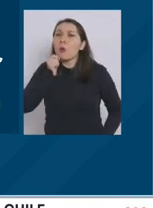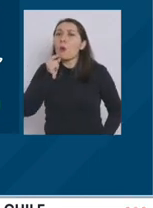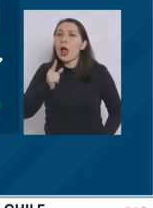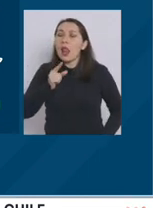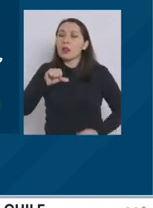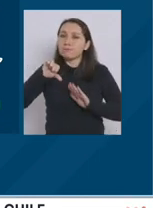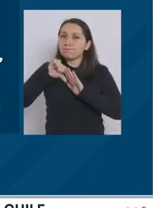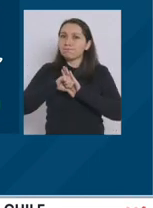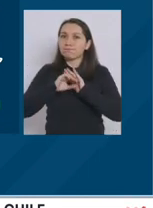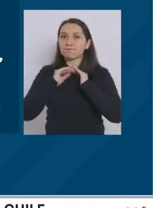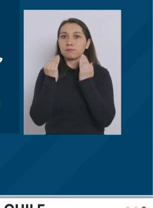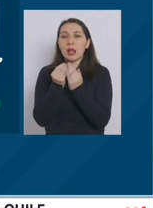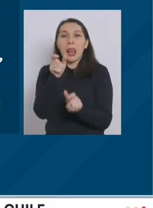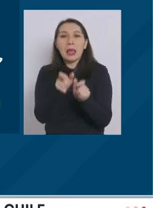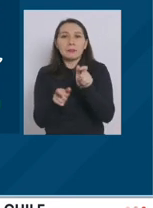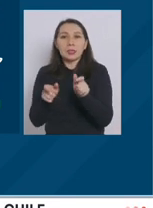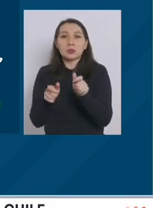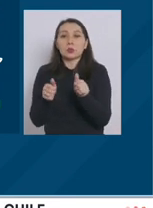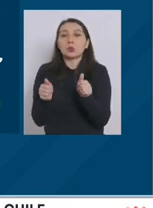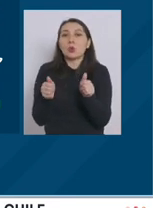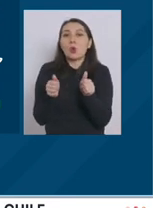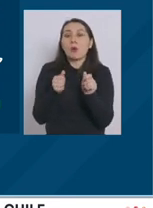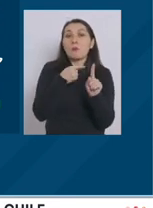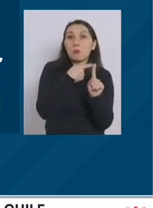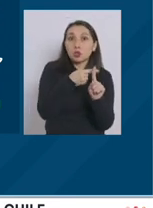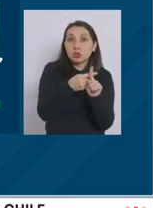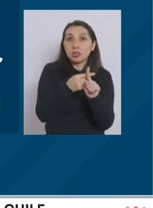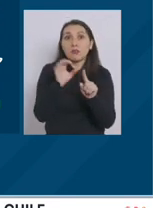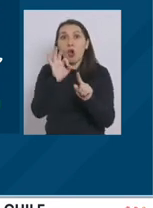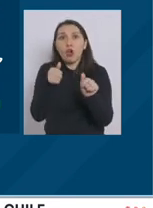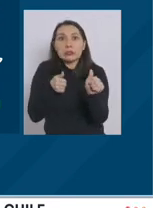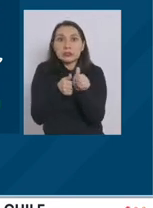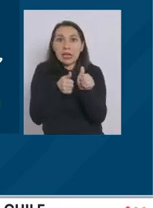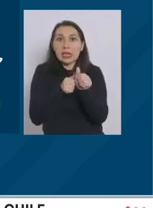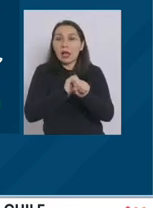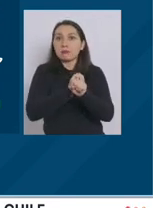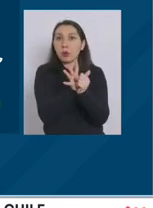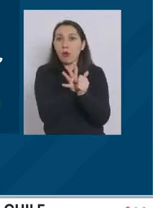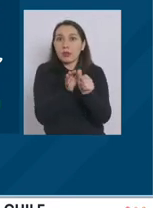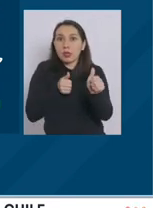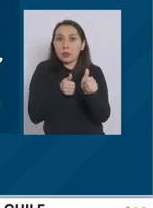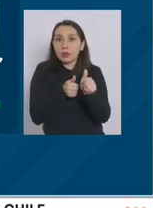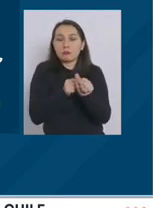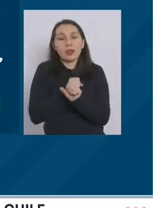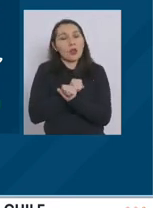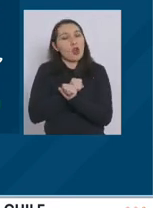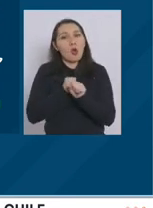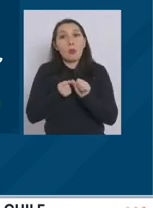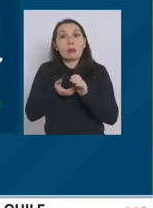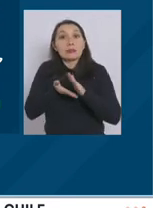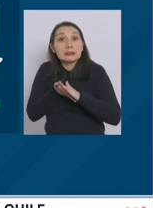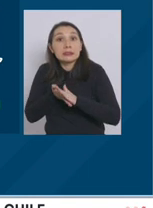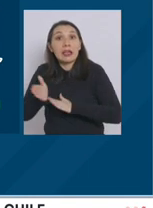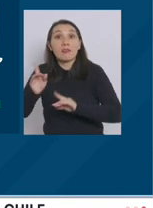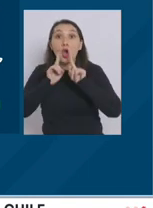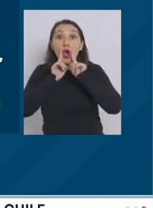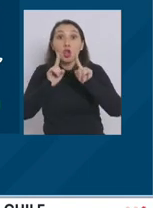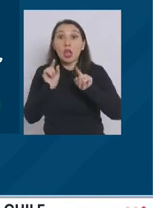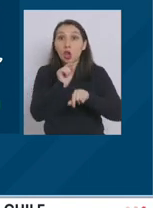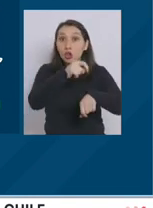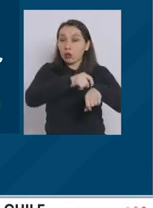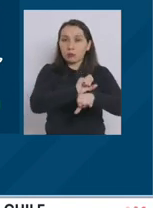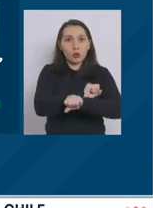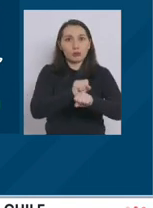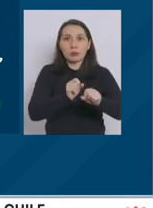restricciones que tienen las personas que son COVID positivo o contacto estrecho. Por lo tanto, no pueden abandonar el hotel de tránsito